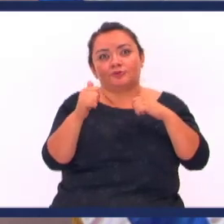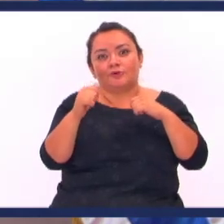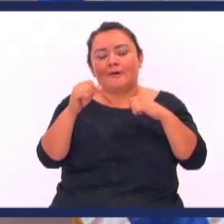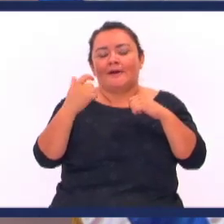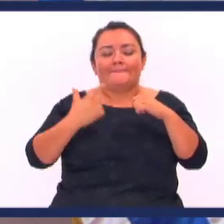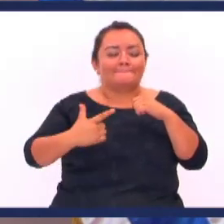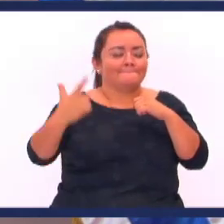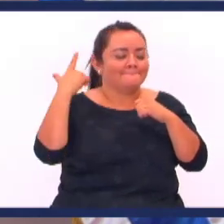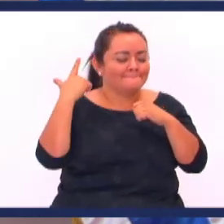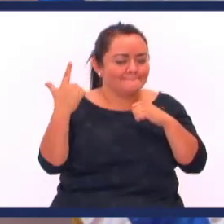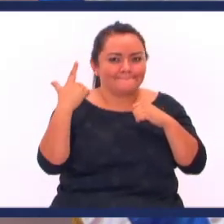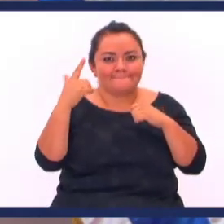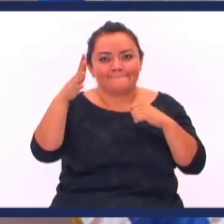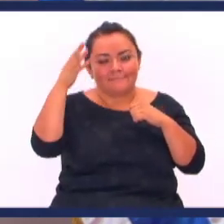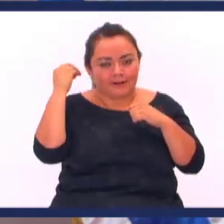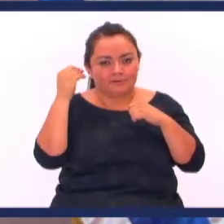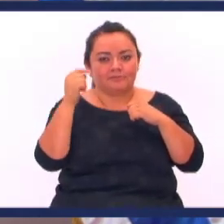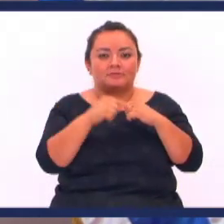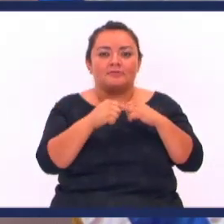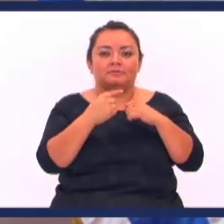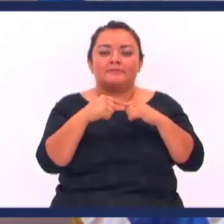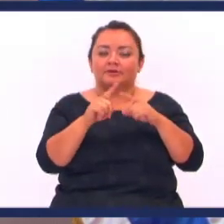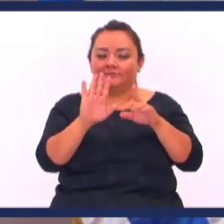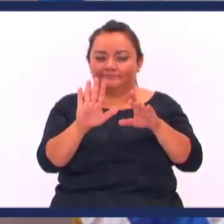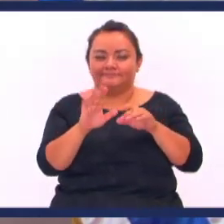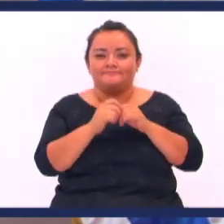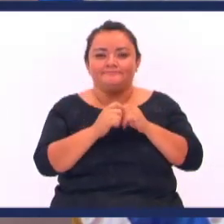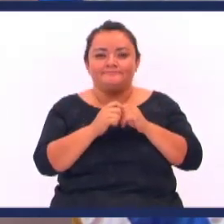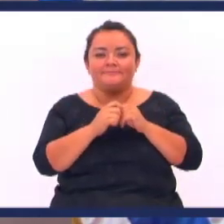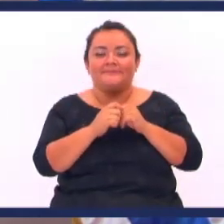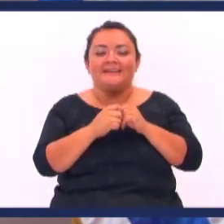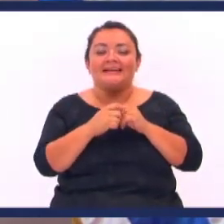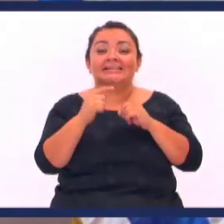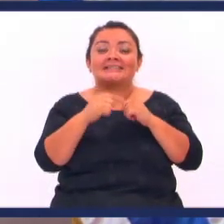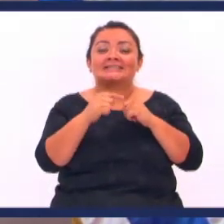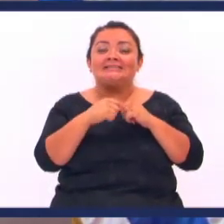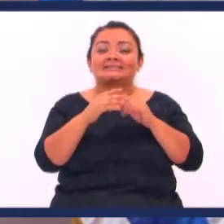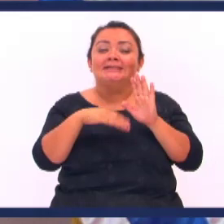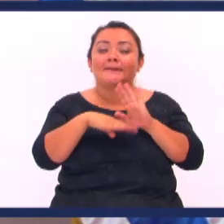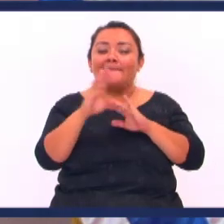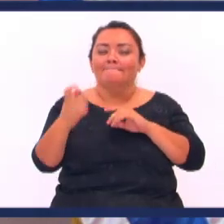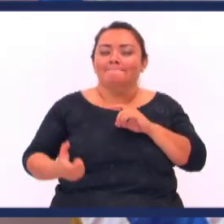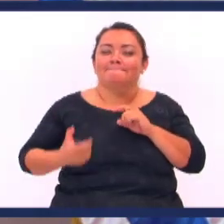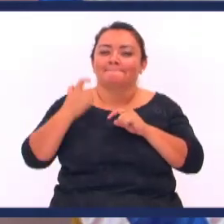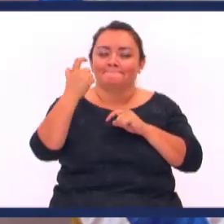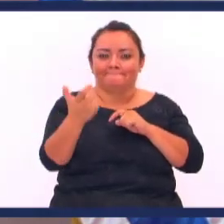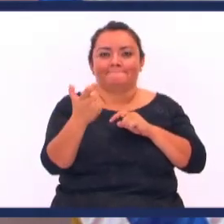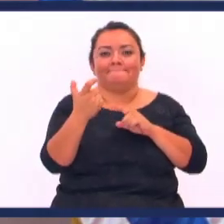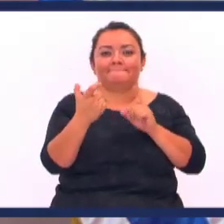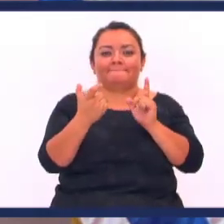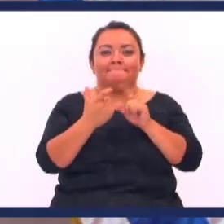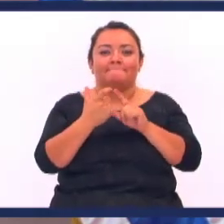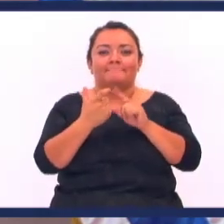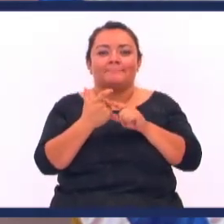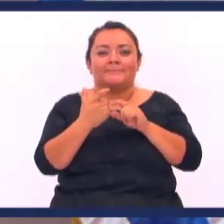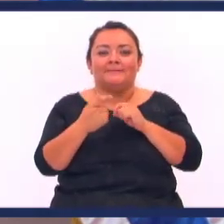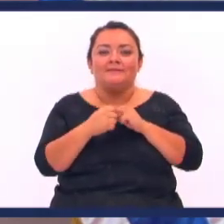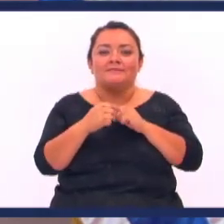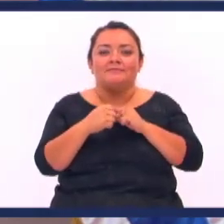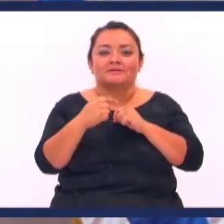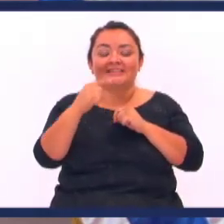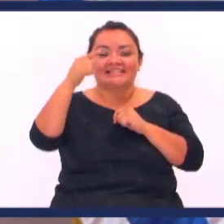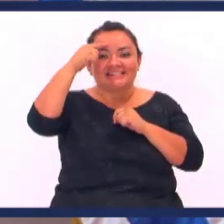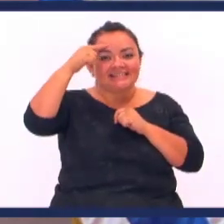blancos Y un brillo maravilloso Pero no me lo van a creer El diamante Más caro De todos los tiempos Es un